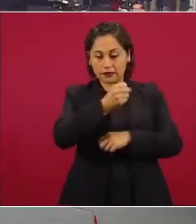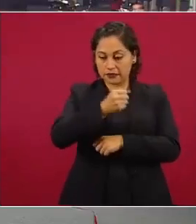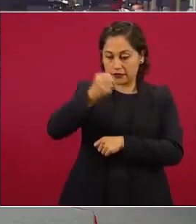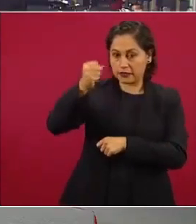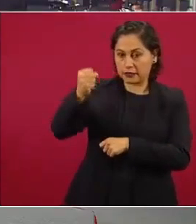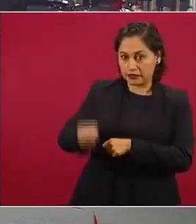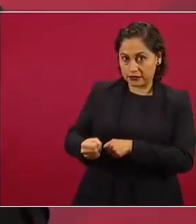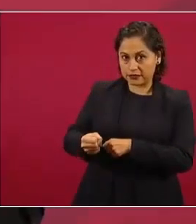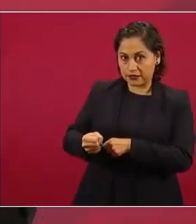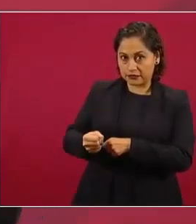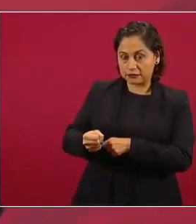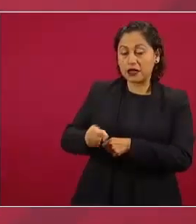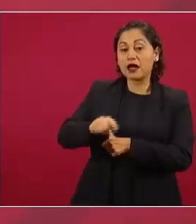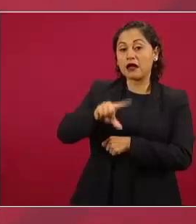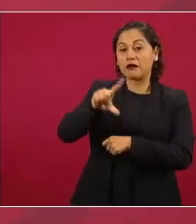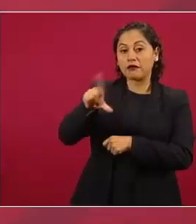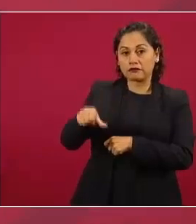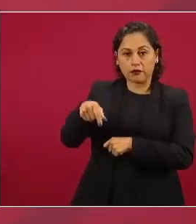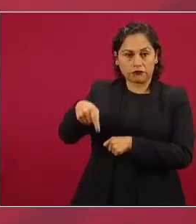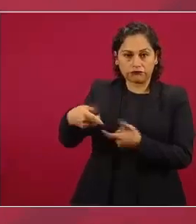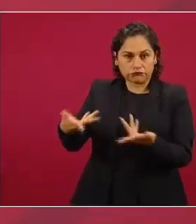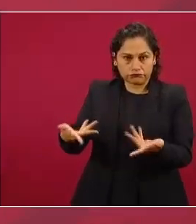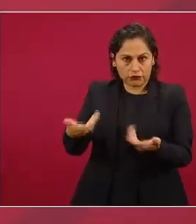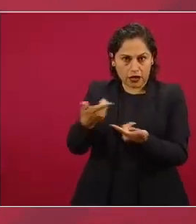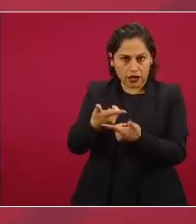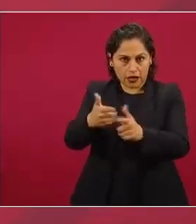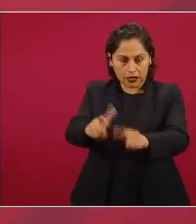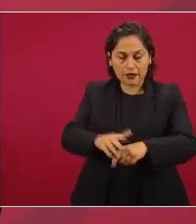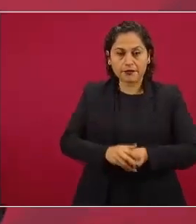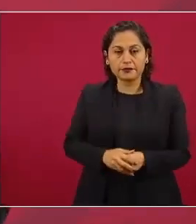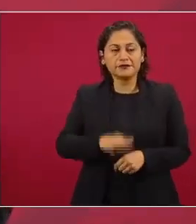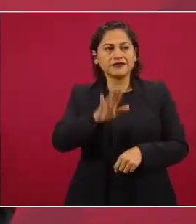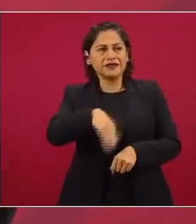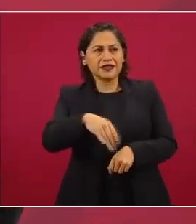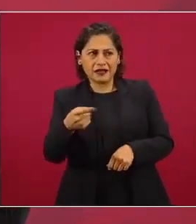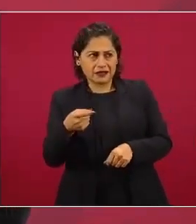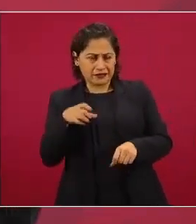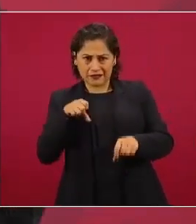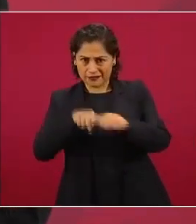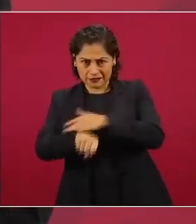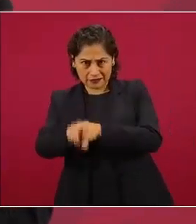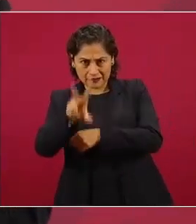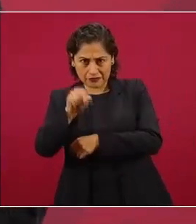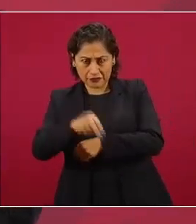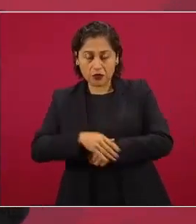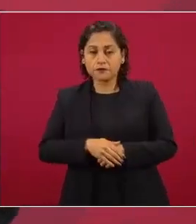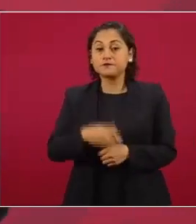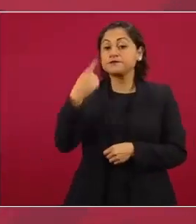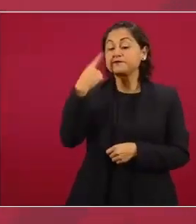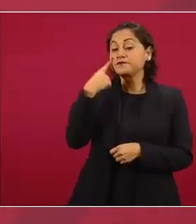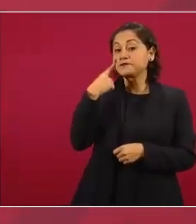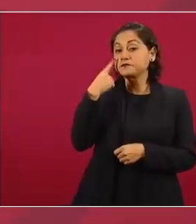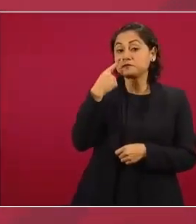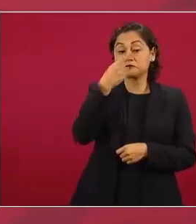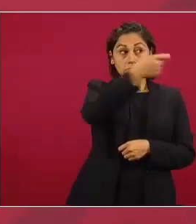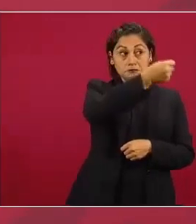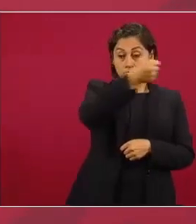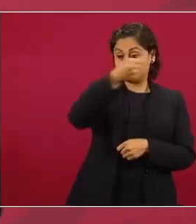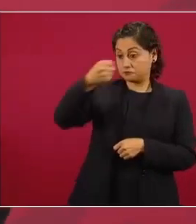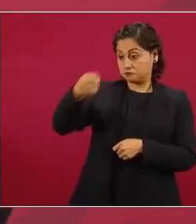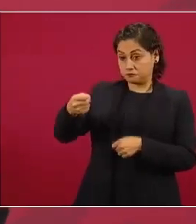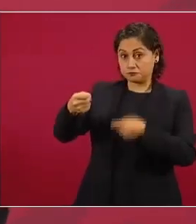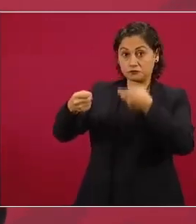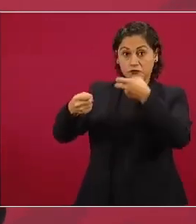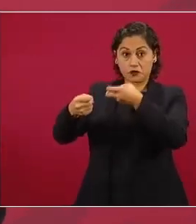permite concluir entonces en qué calidad viene de Estados Unidos ciudadano en libertad no viene